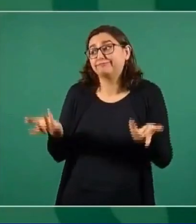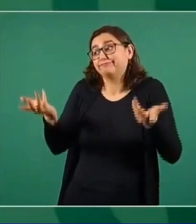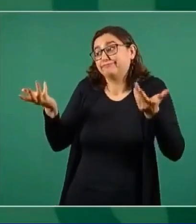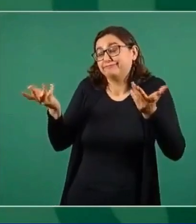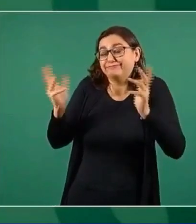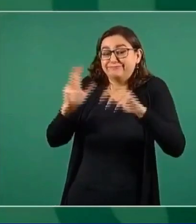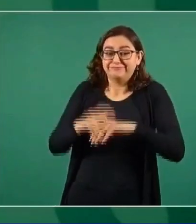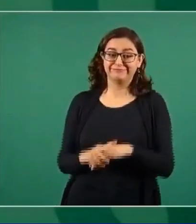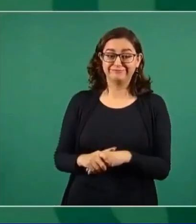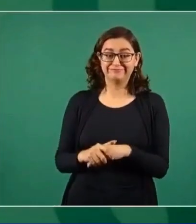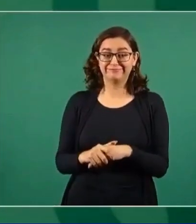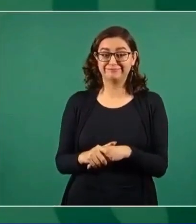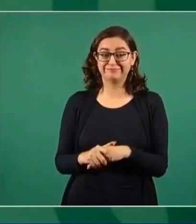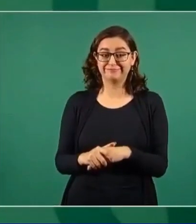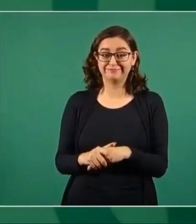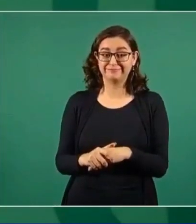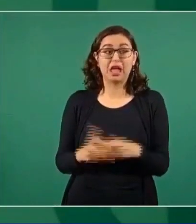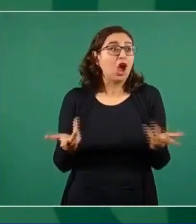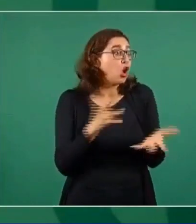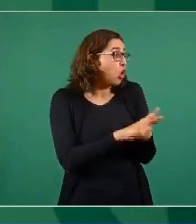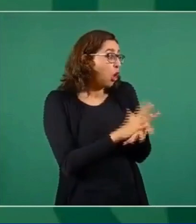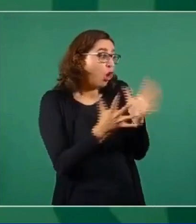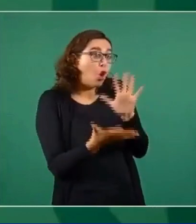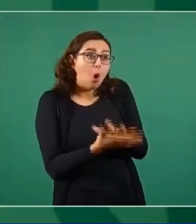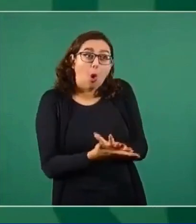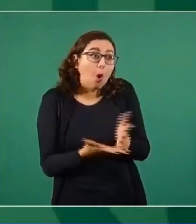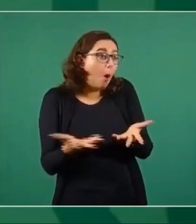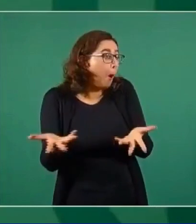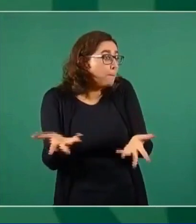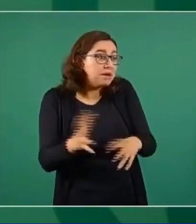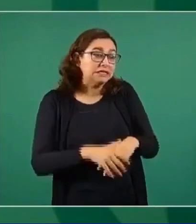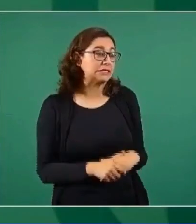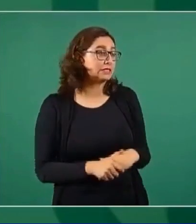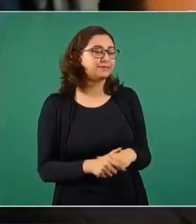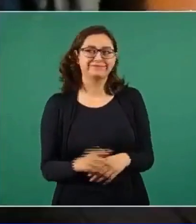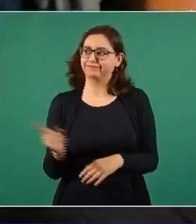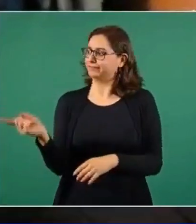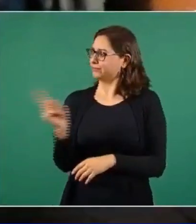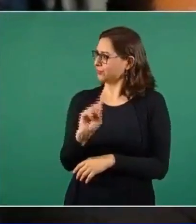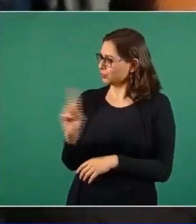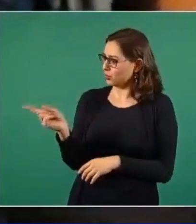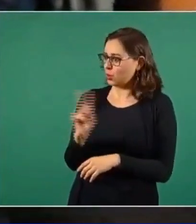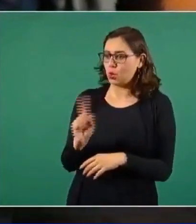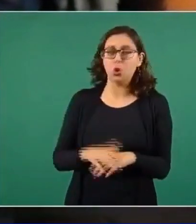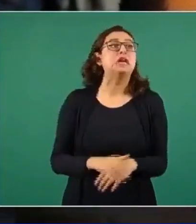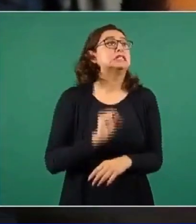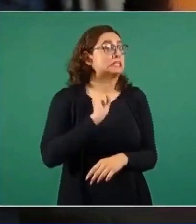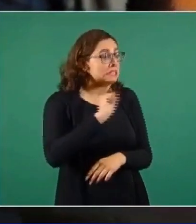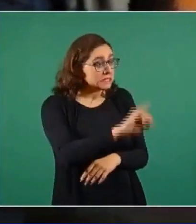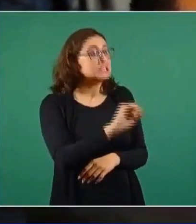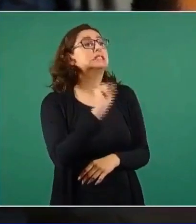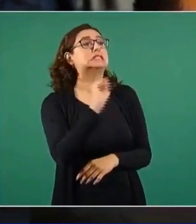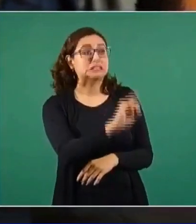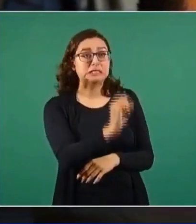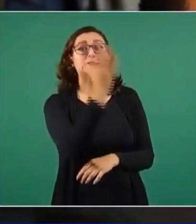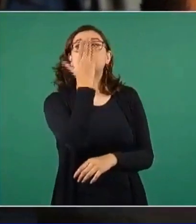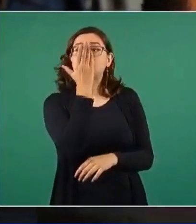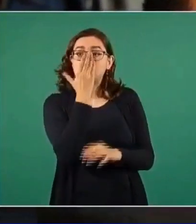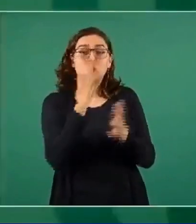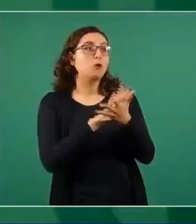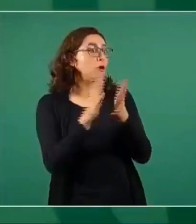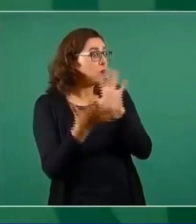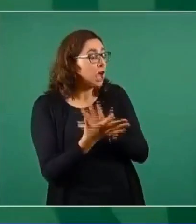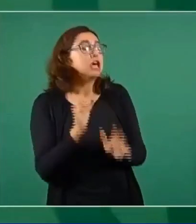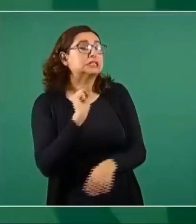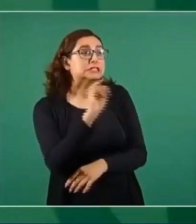este... Son cómplices, pues. No. Bueno, allá sí, en Sonora sí. Eso sí se lo puedo asegurar. Ya nadie se deja.